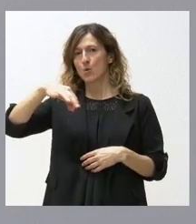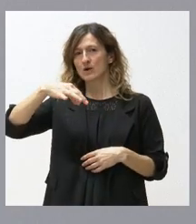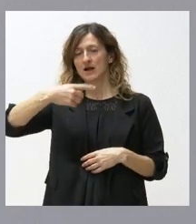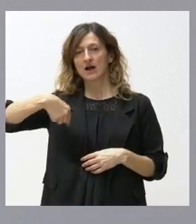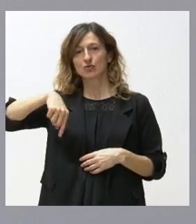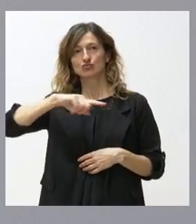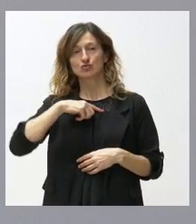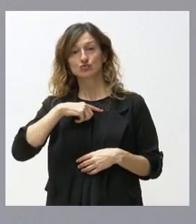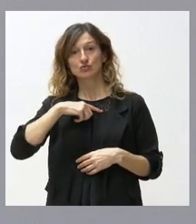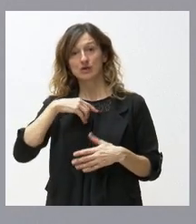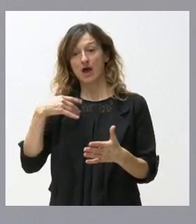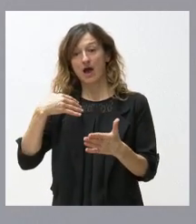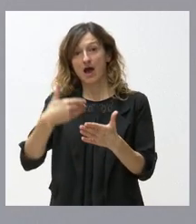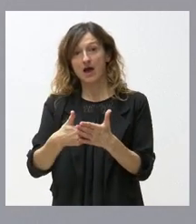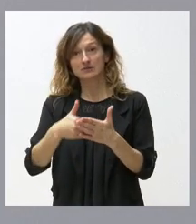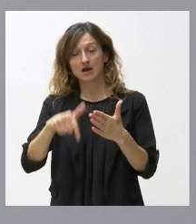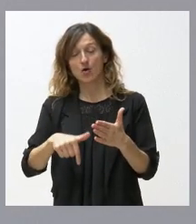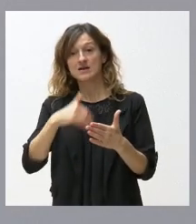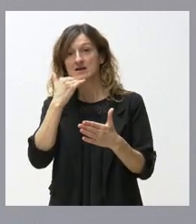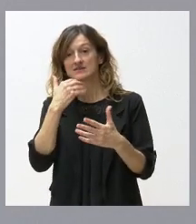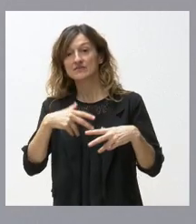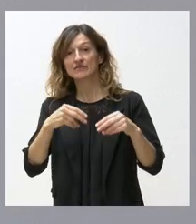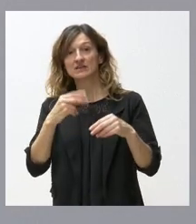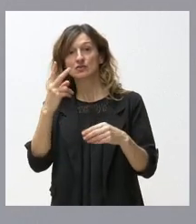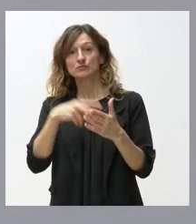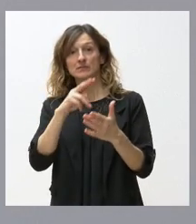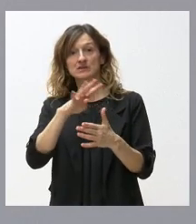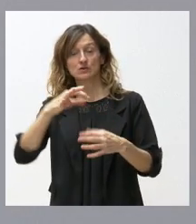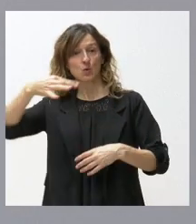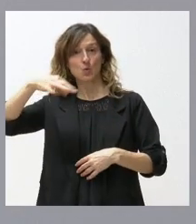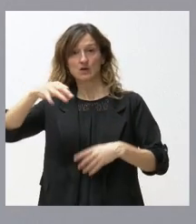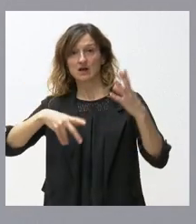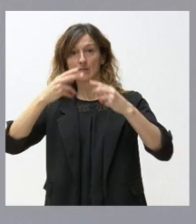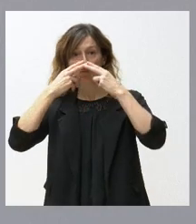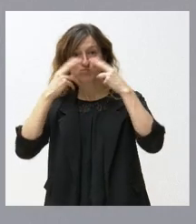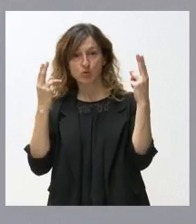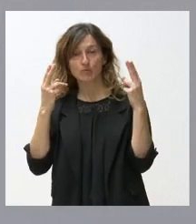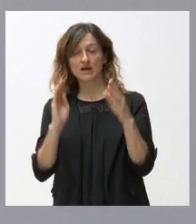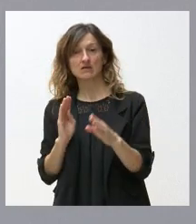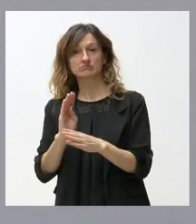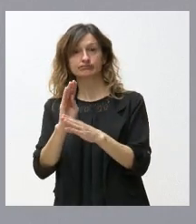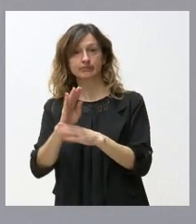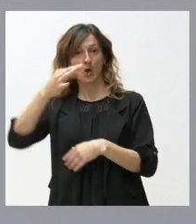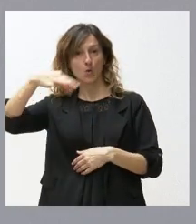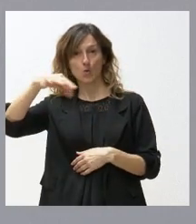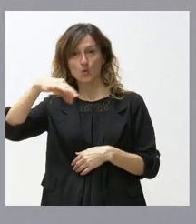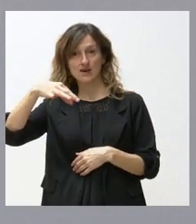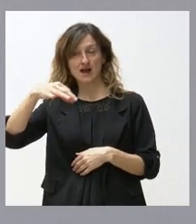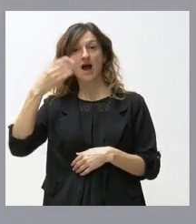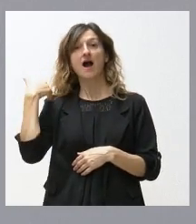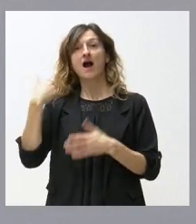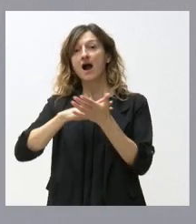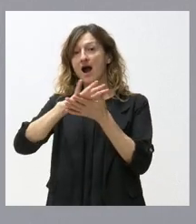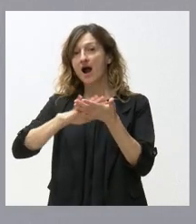caso que, a día de hoy, acabando 2024, seguimos siendo la única Administración pública que lo está haciendo y estamos cumpliendo aquello que